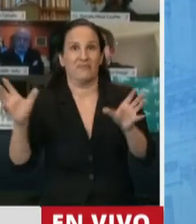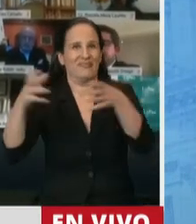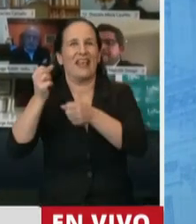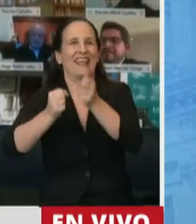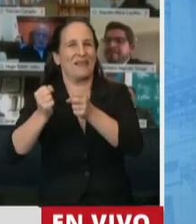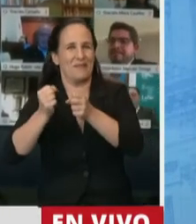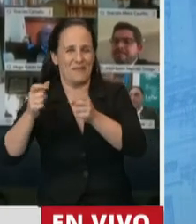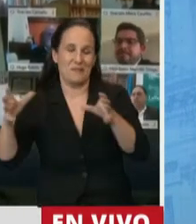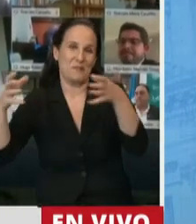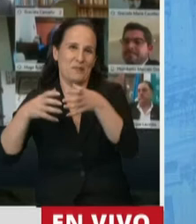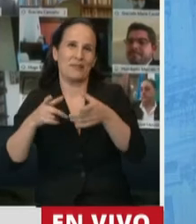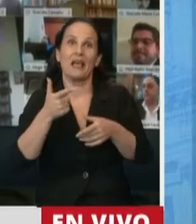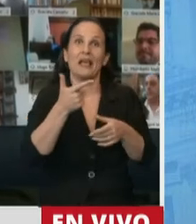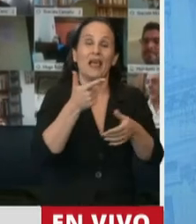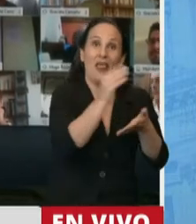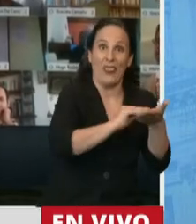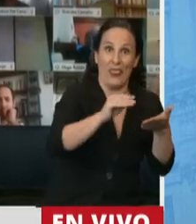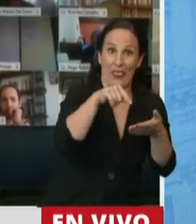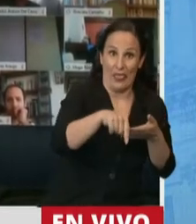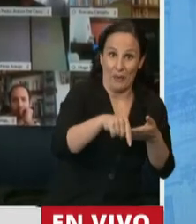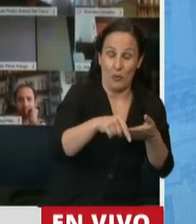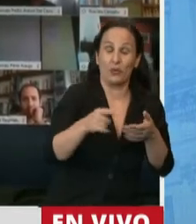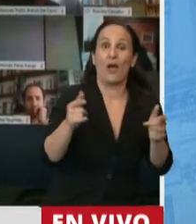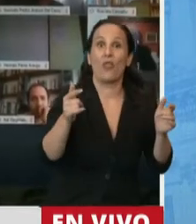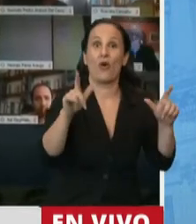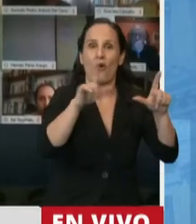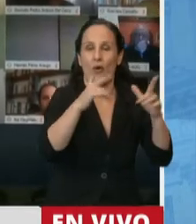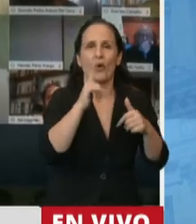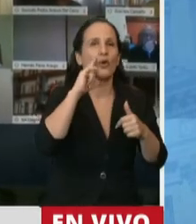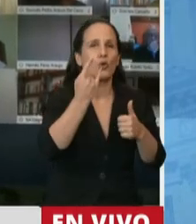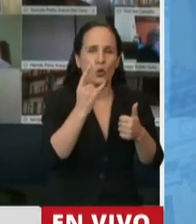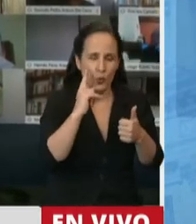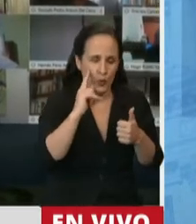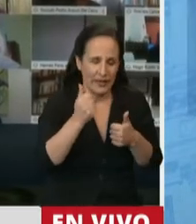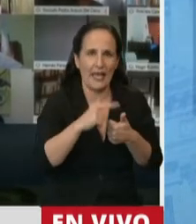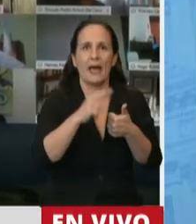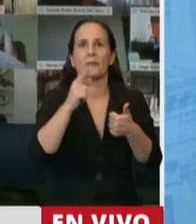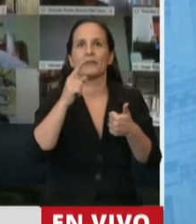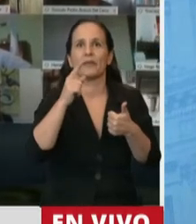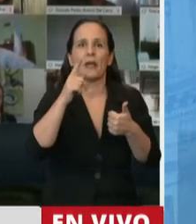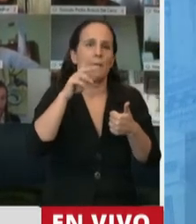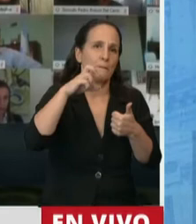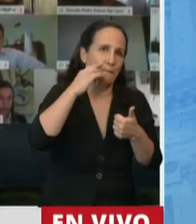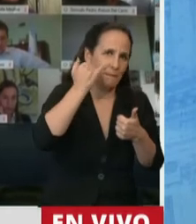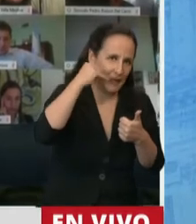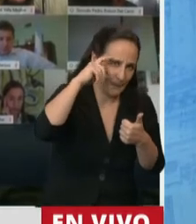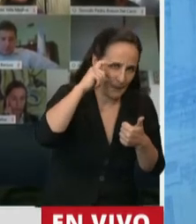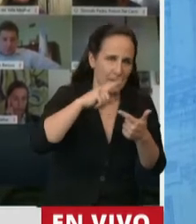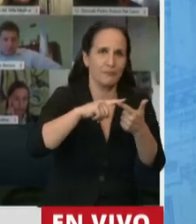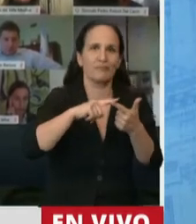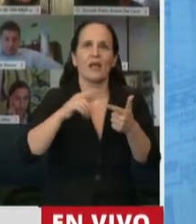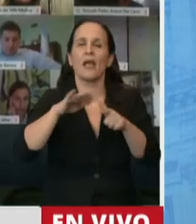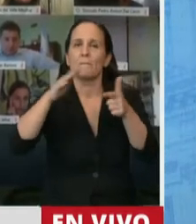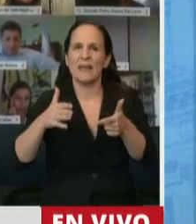nuestra Cámara de Diputados, vía telemática pasó la WIA, la CAME, APIME, la PESA de Empresarios